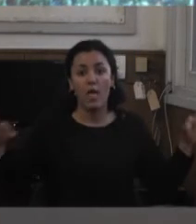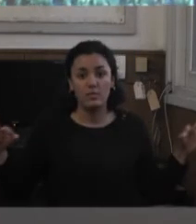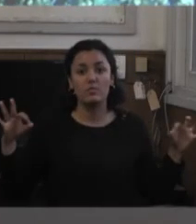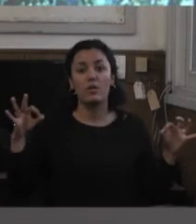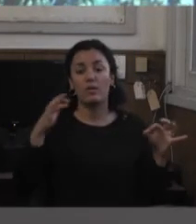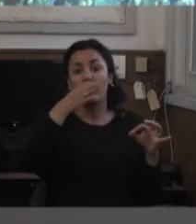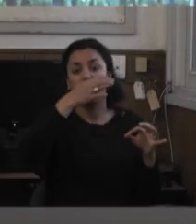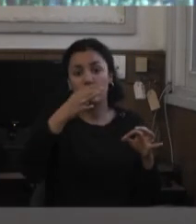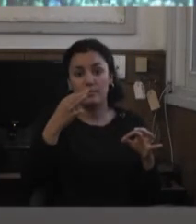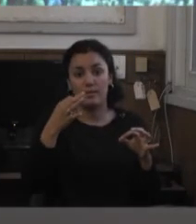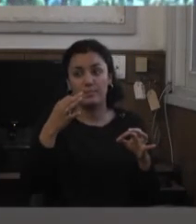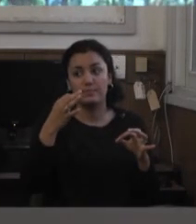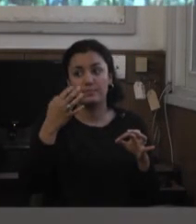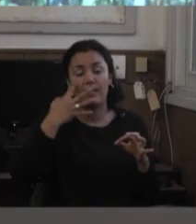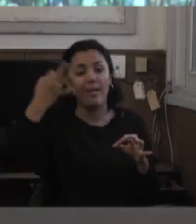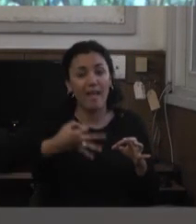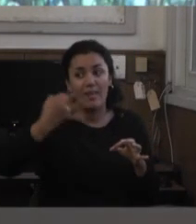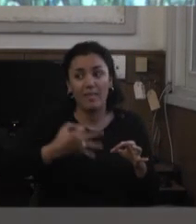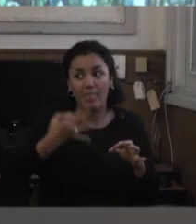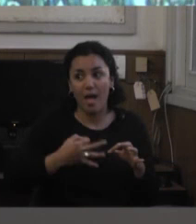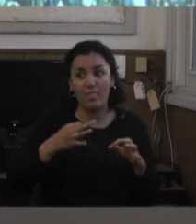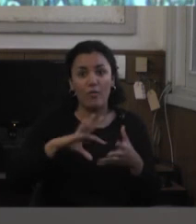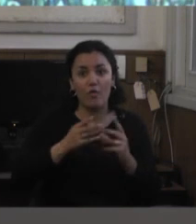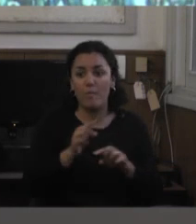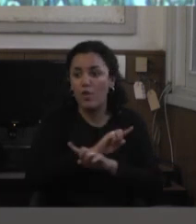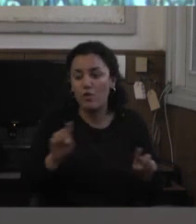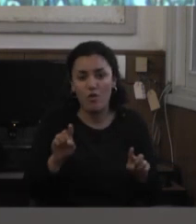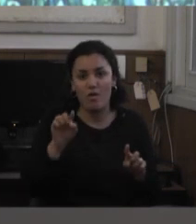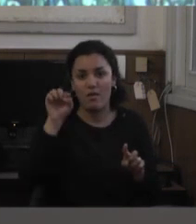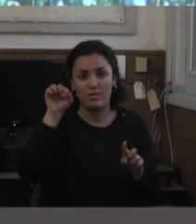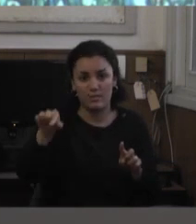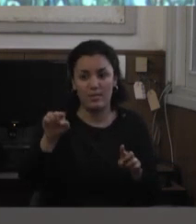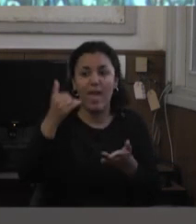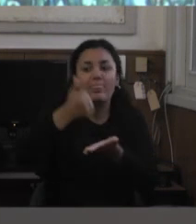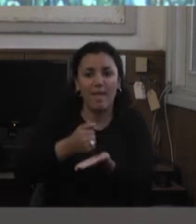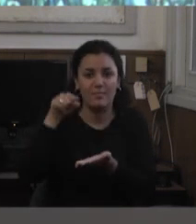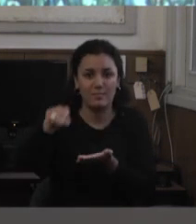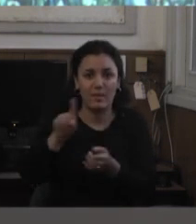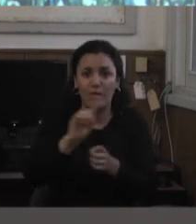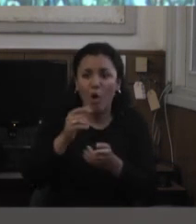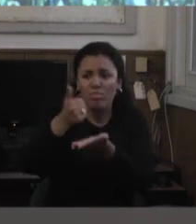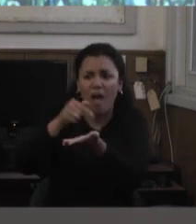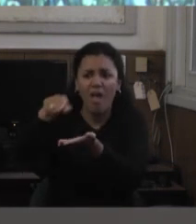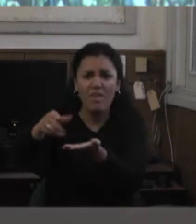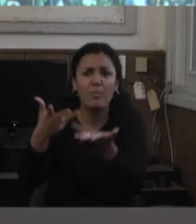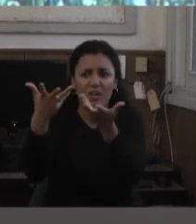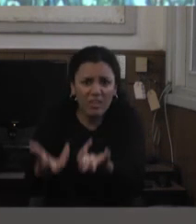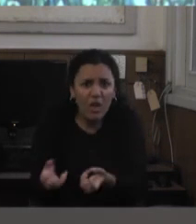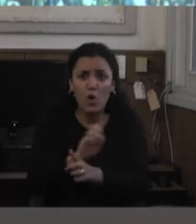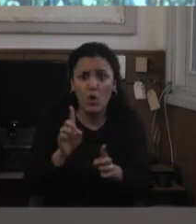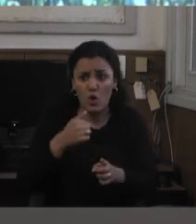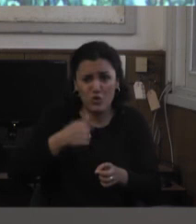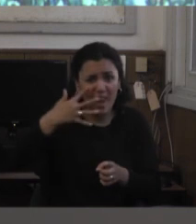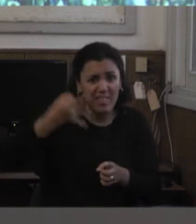dice la realidad no es así está así y está así no porque ya quiera ninguna realidad es dueña de sí